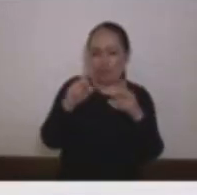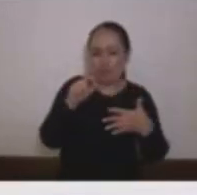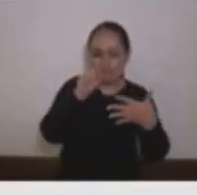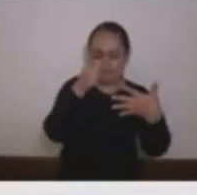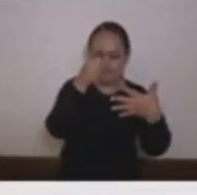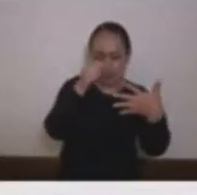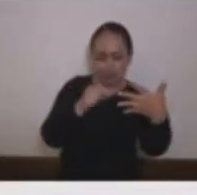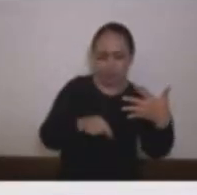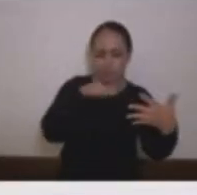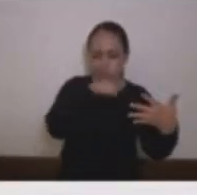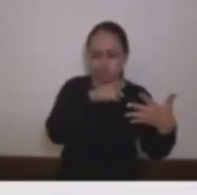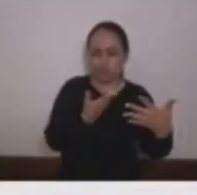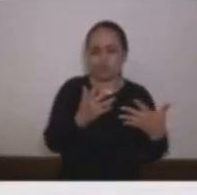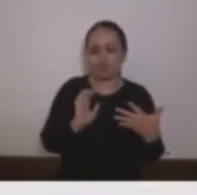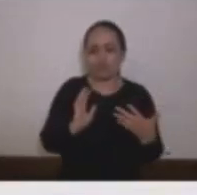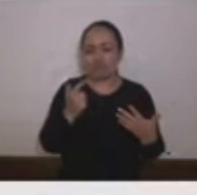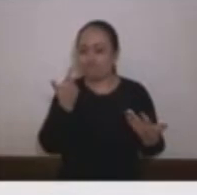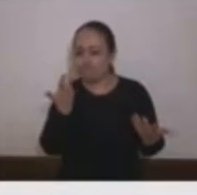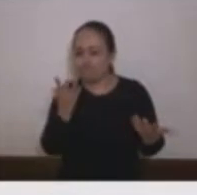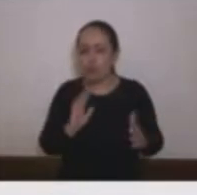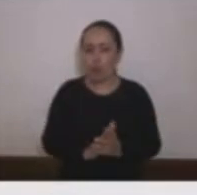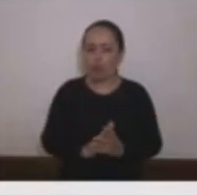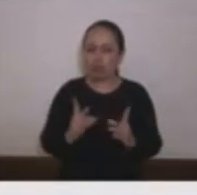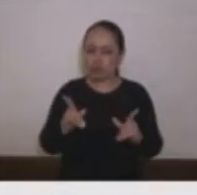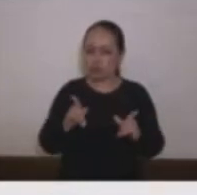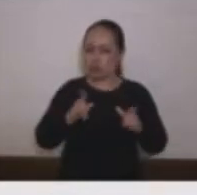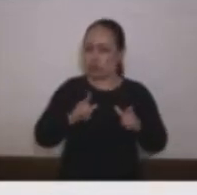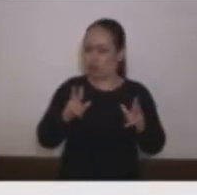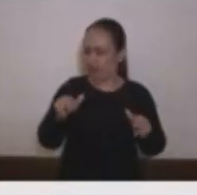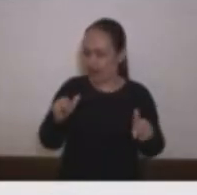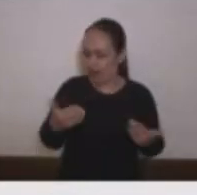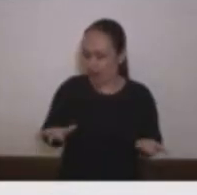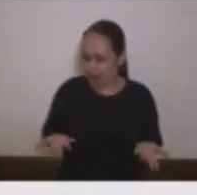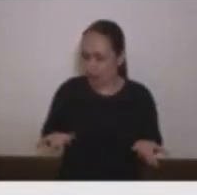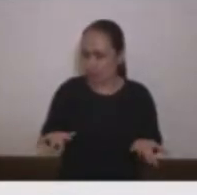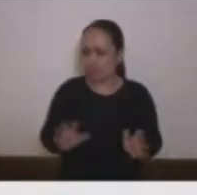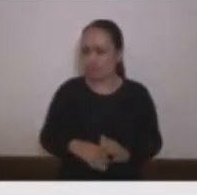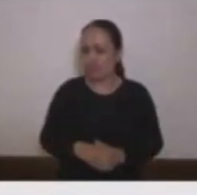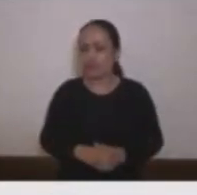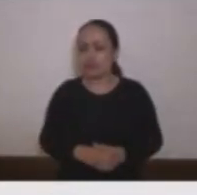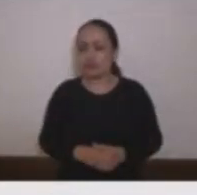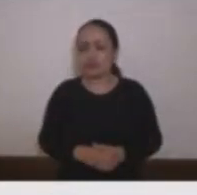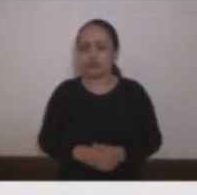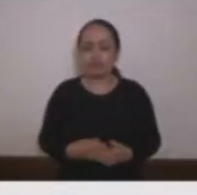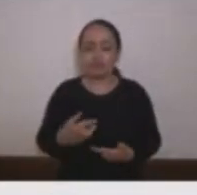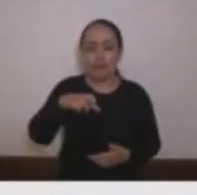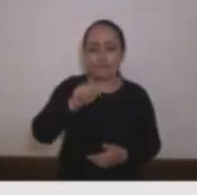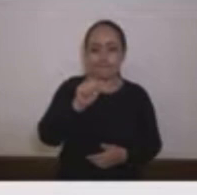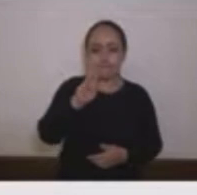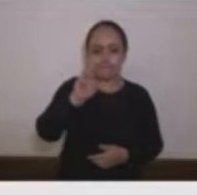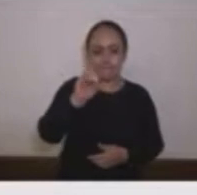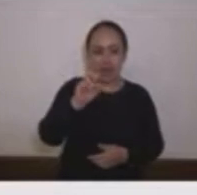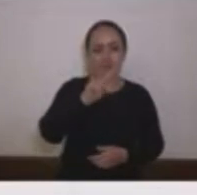genera por ejemplo suspicacia conductas honestas no sabemos cómo se calificó Pablo Andrés Garcés Vázquez 77 puntos